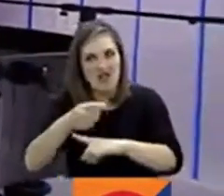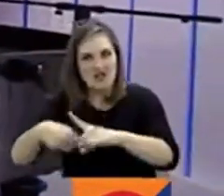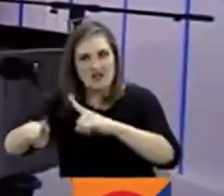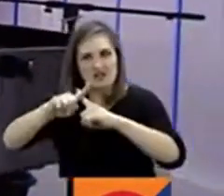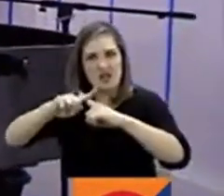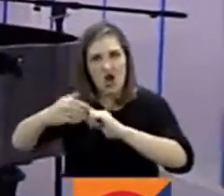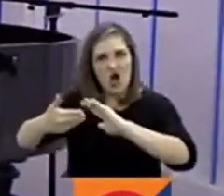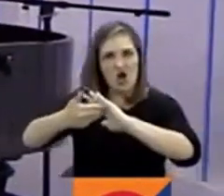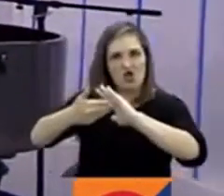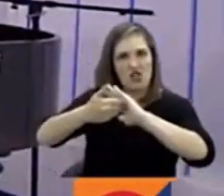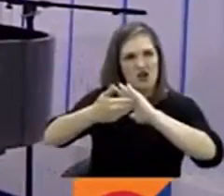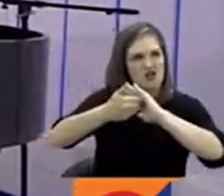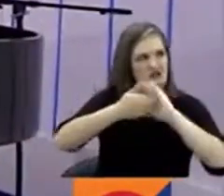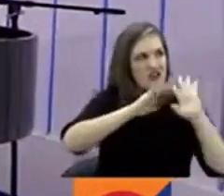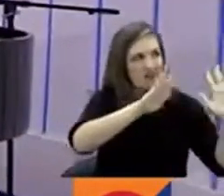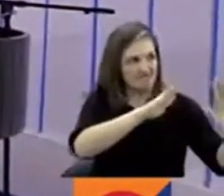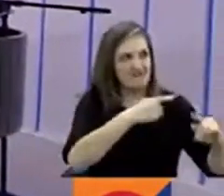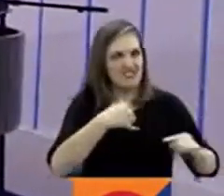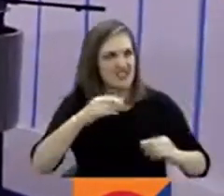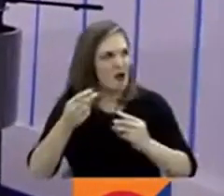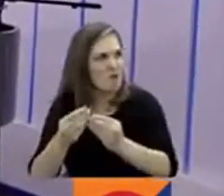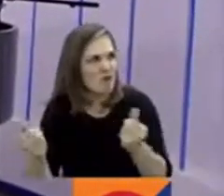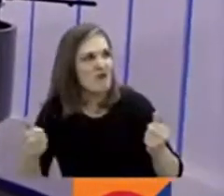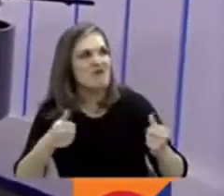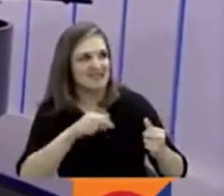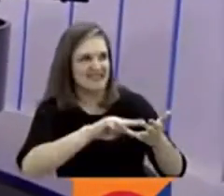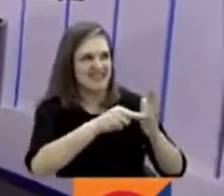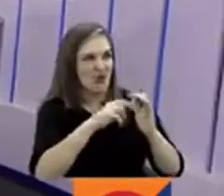prueba que hay que pegarles fuerte. Ya vendrá el momento.